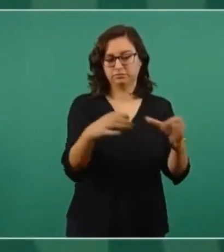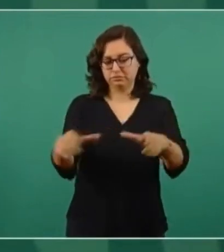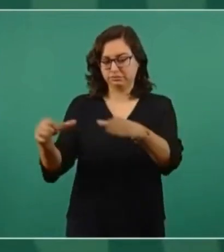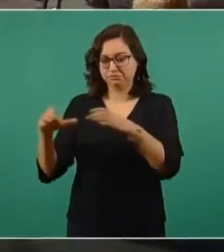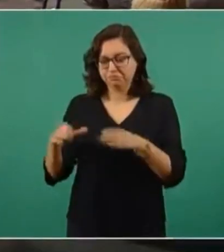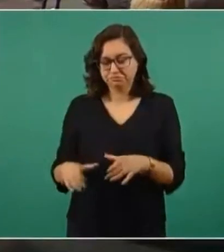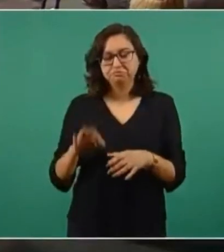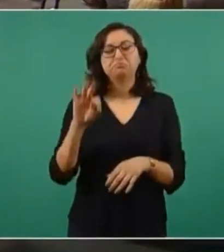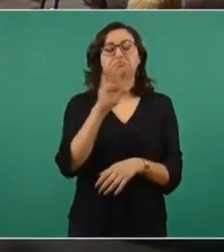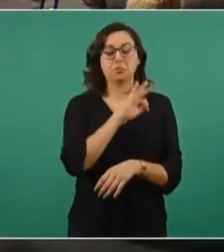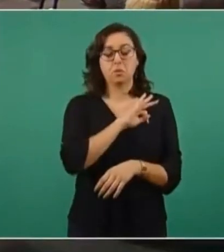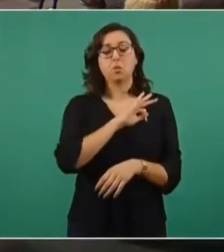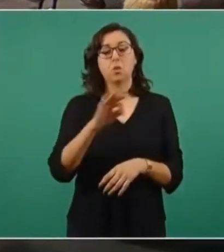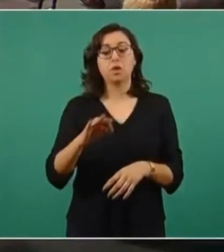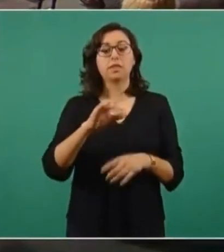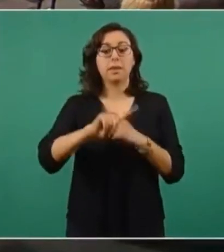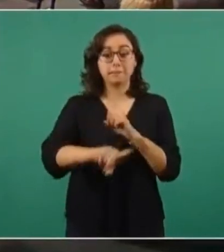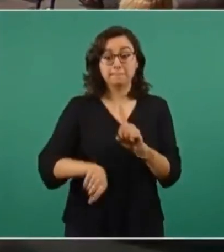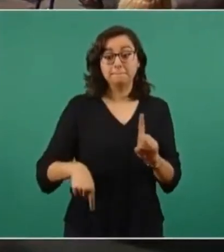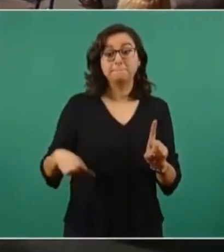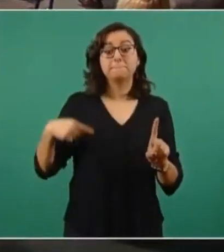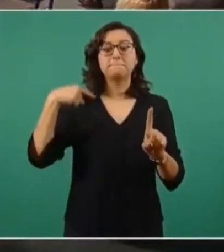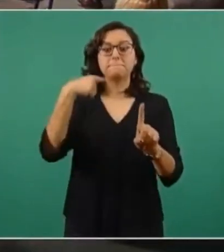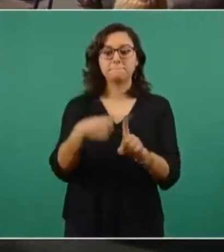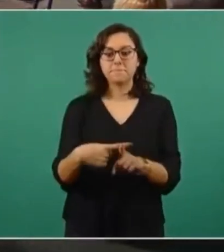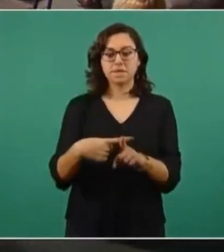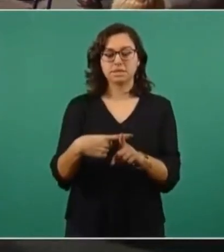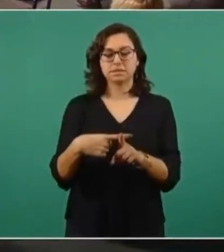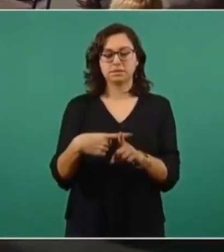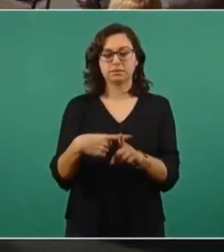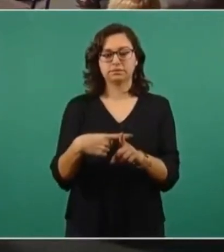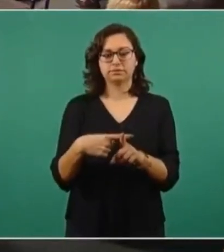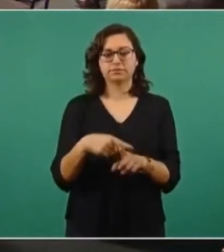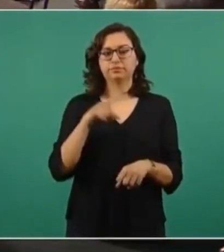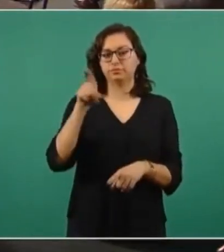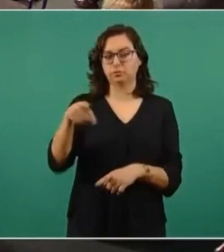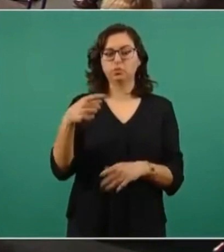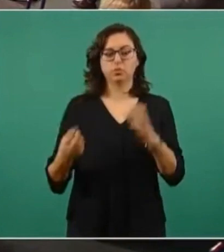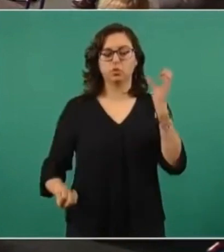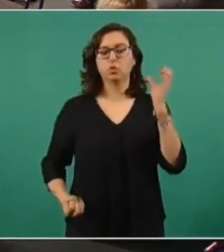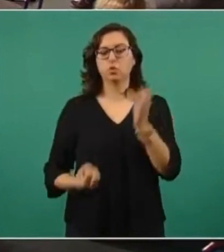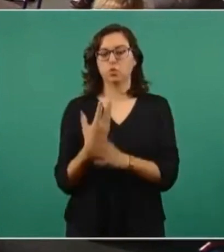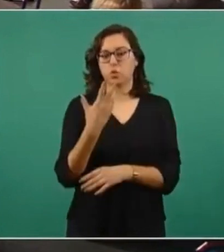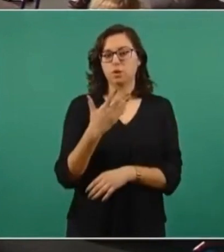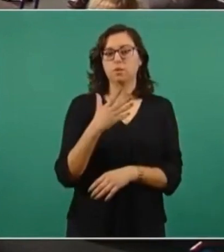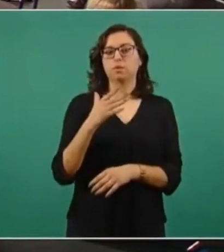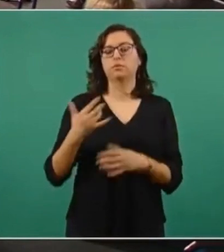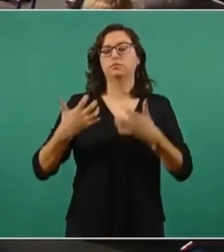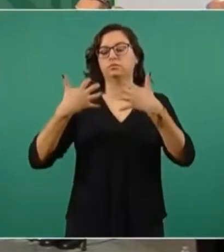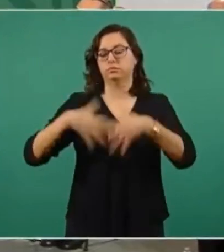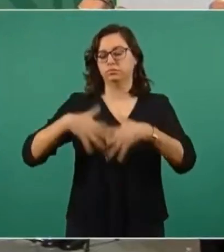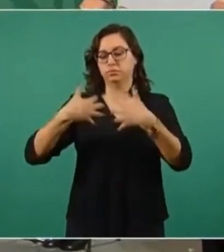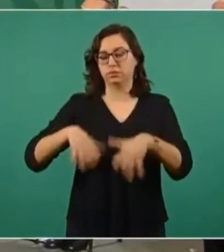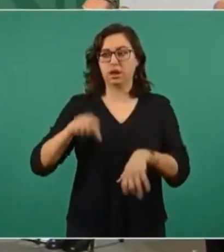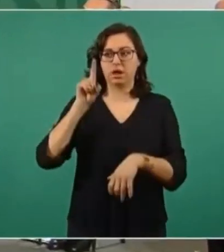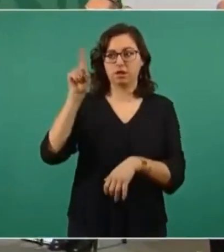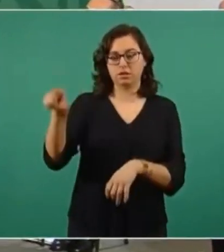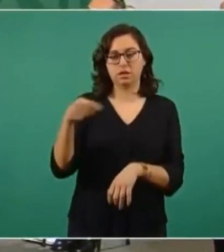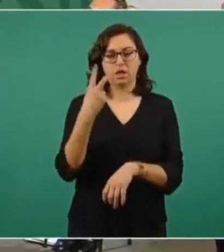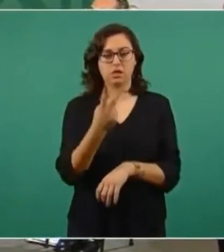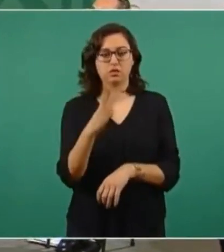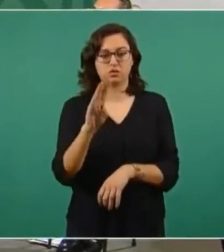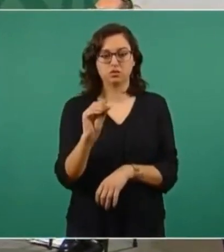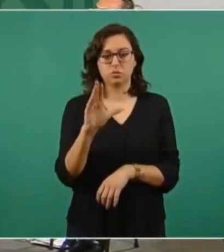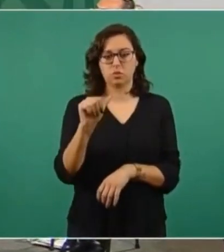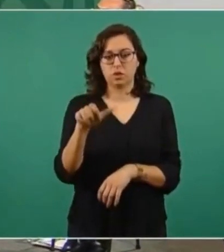Adicionalmente, se decidió la construcción de la nueva refinería de Dos Bocas, que